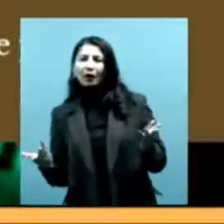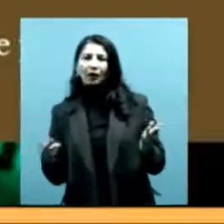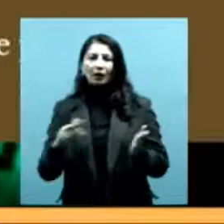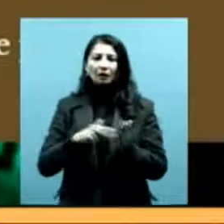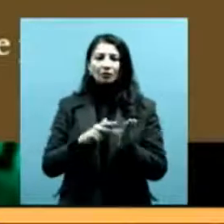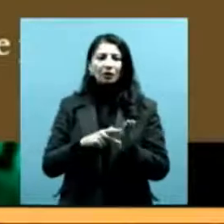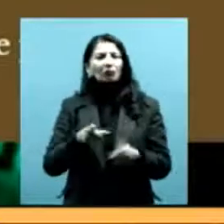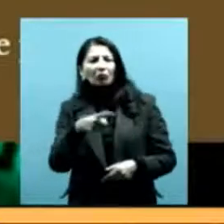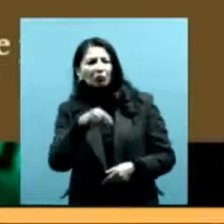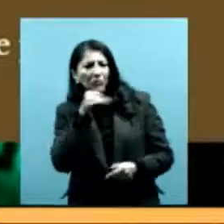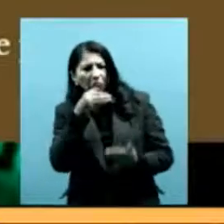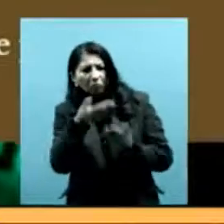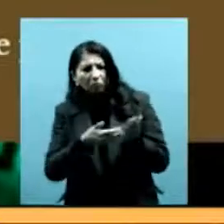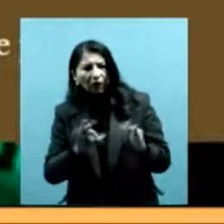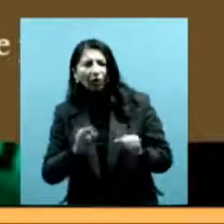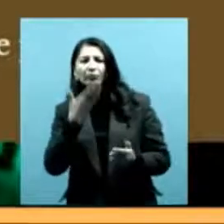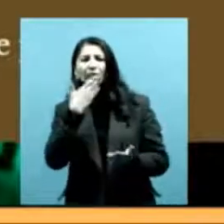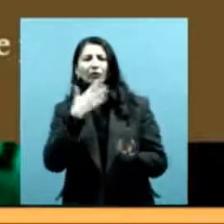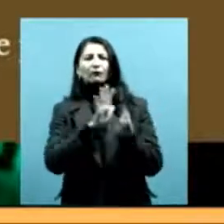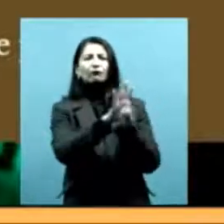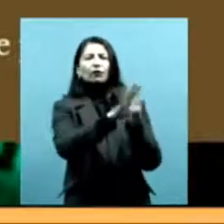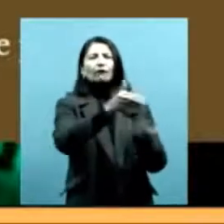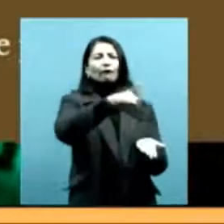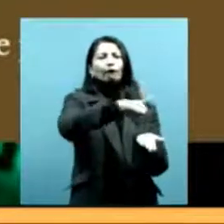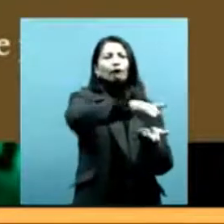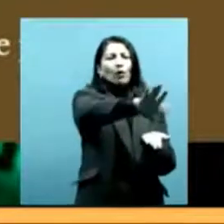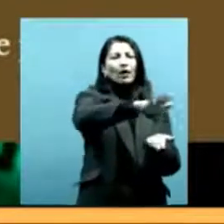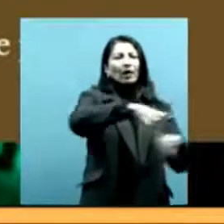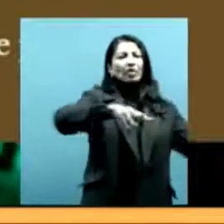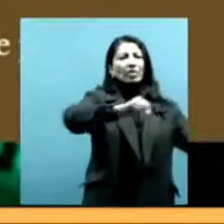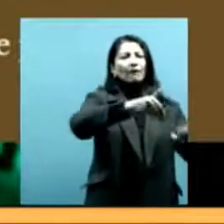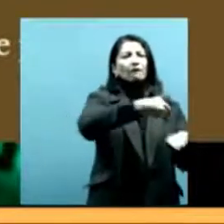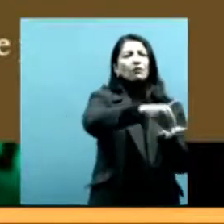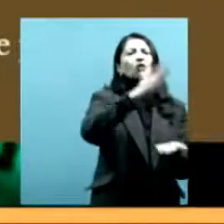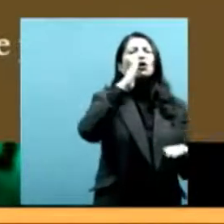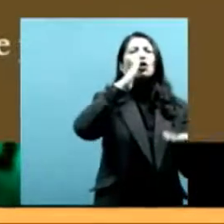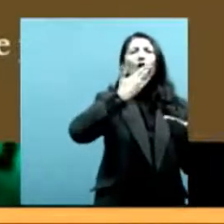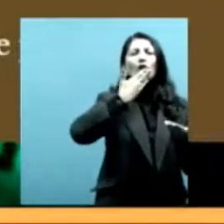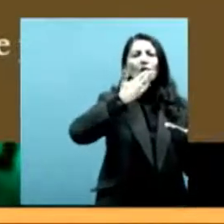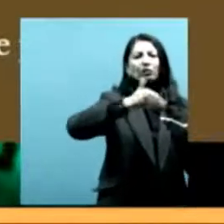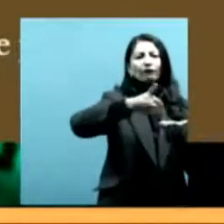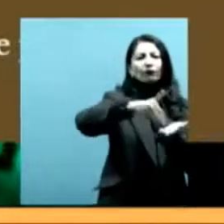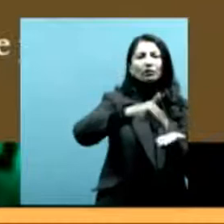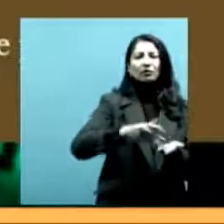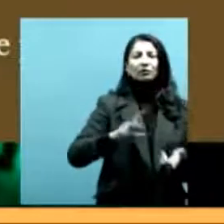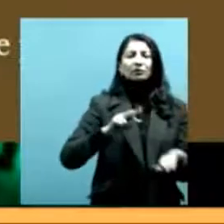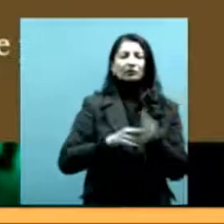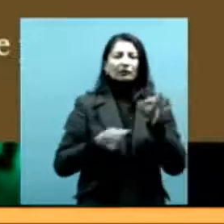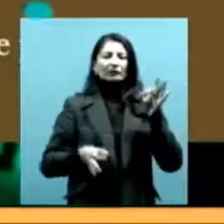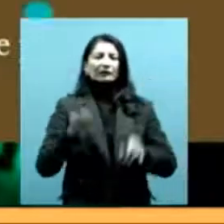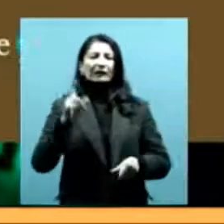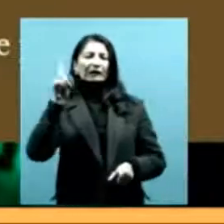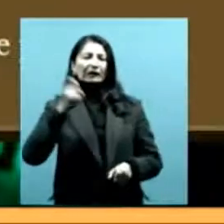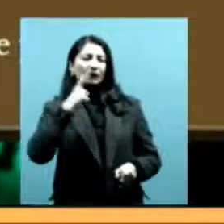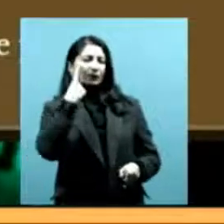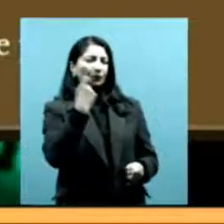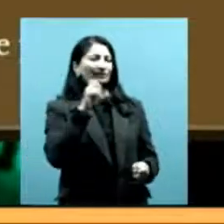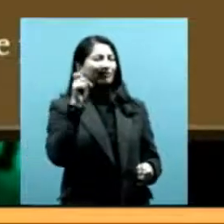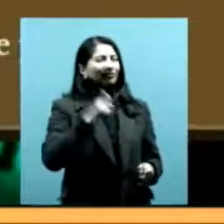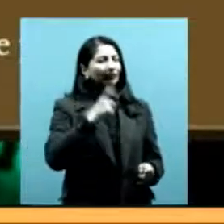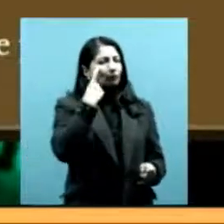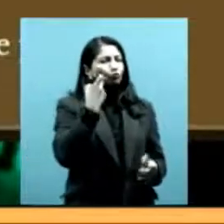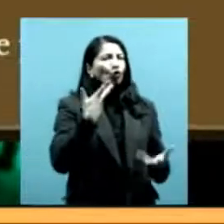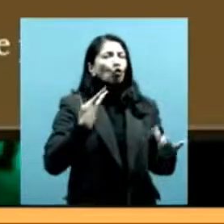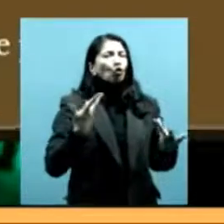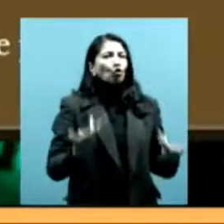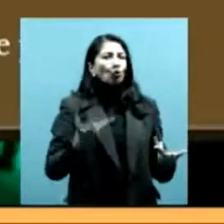a veces uno sale a buscar esos indicios de reconocimiento, hay una tendencia política y jurídica de trabajar archivos desde la lógica de la burocracia.